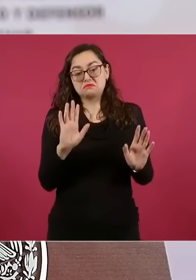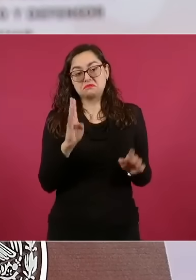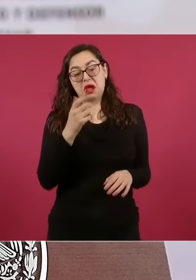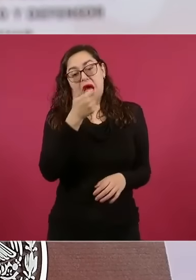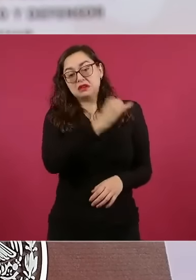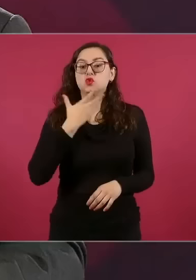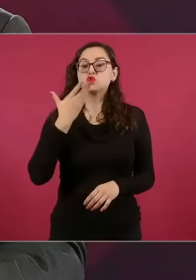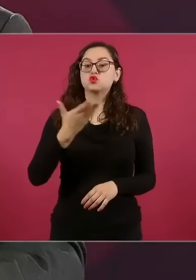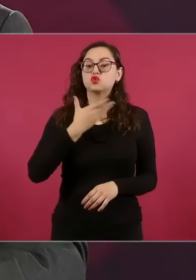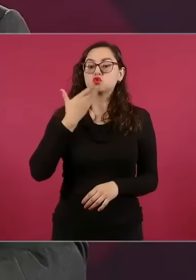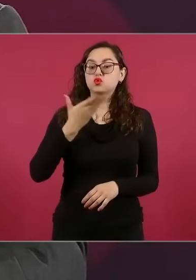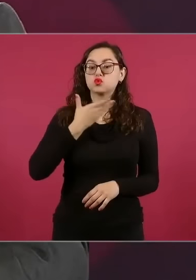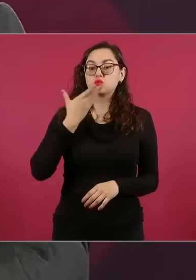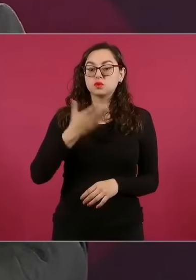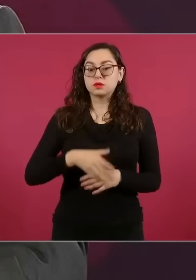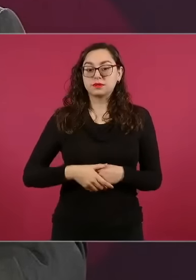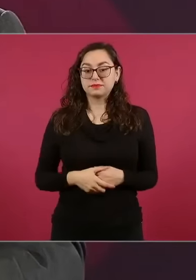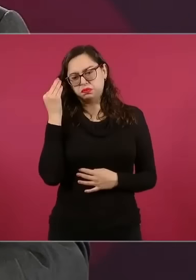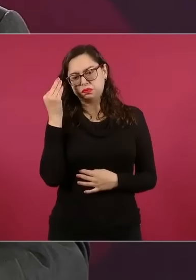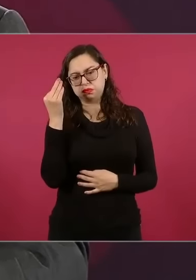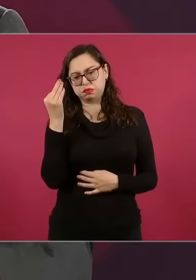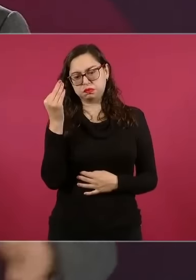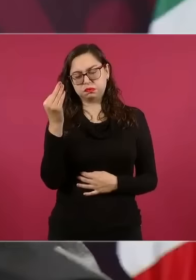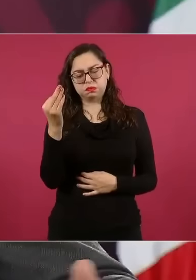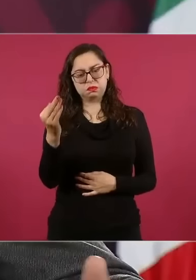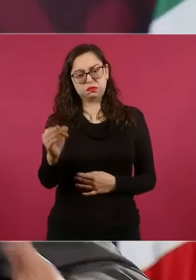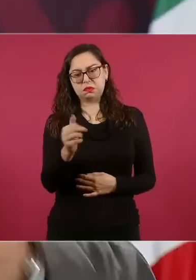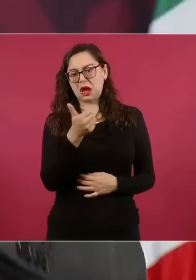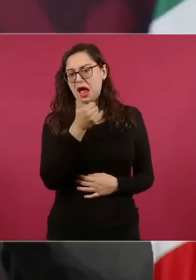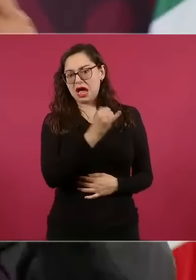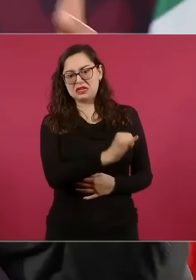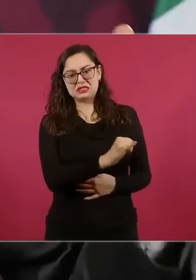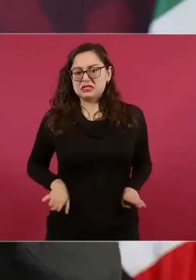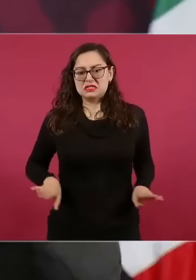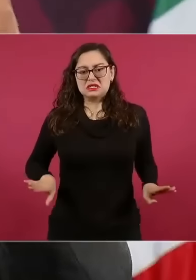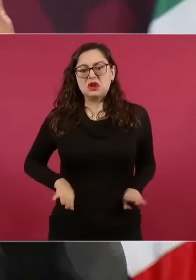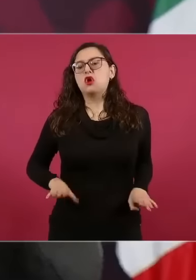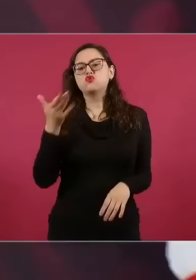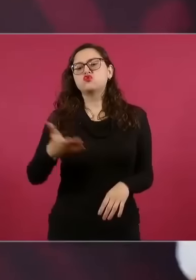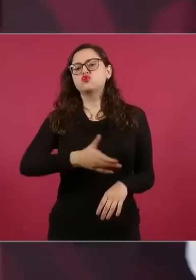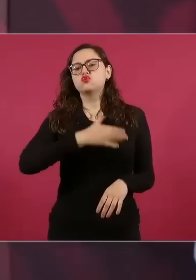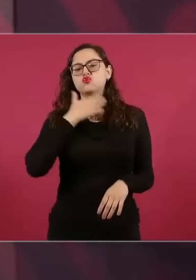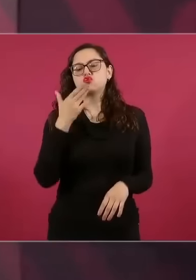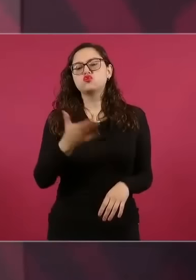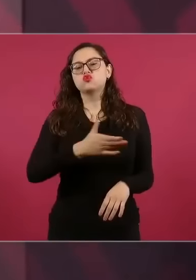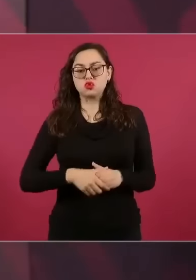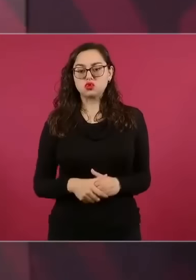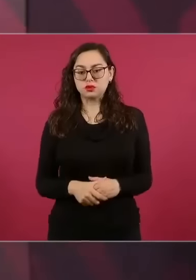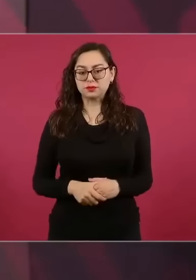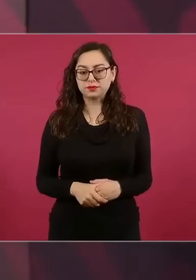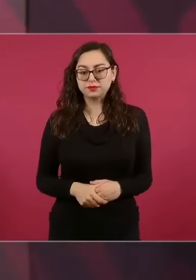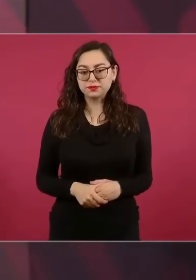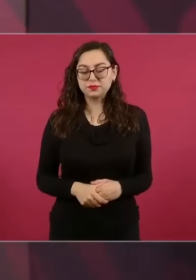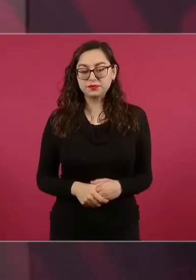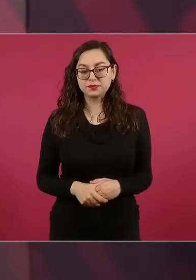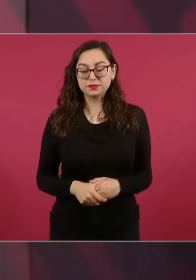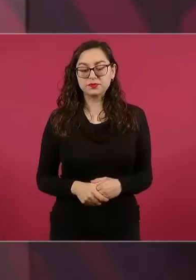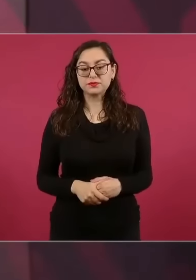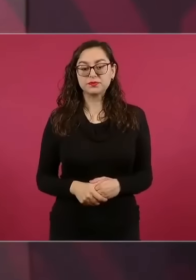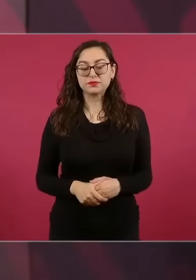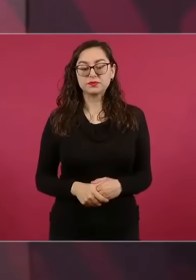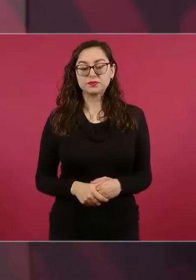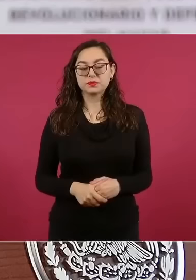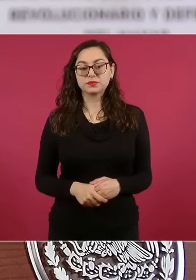Entonces, desde hace mucho tiempo y ellos decidían sobre